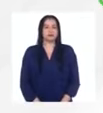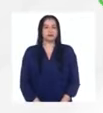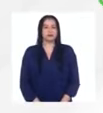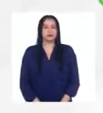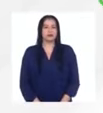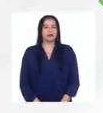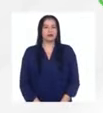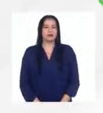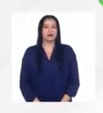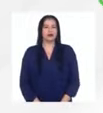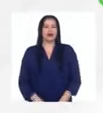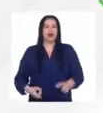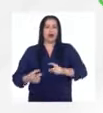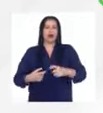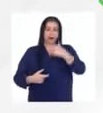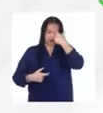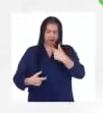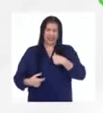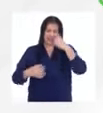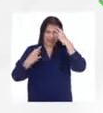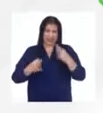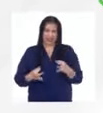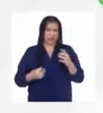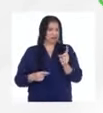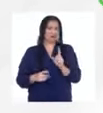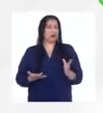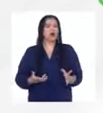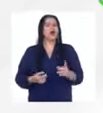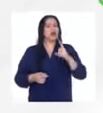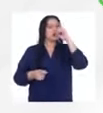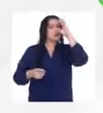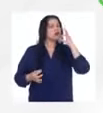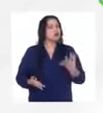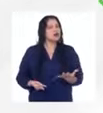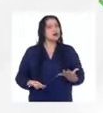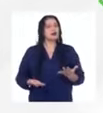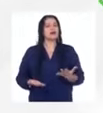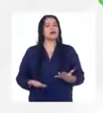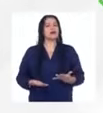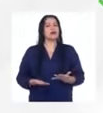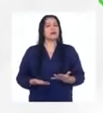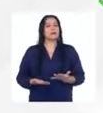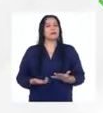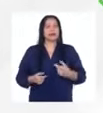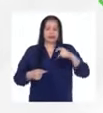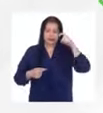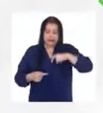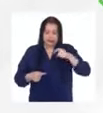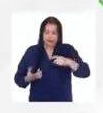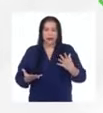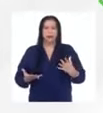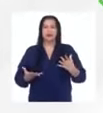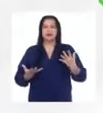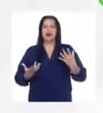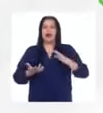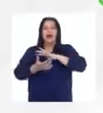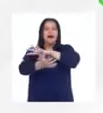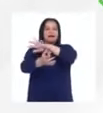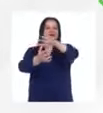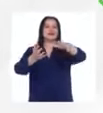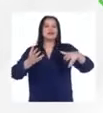no no no no es en lo que yo personalmente creo creo que hay que abrazar toda nuestra humanidad